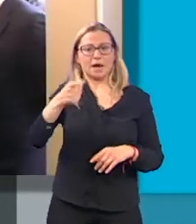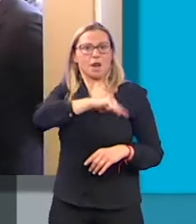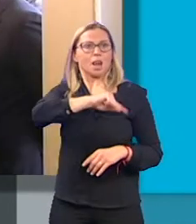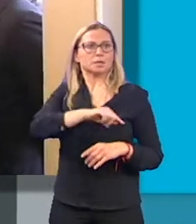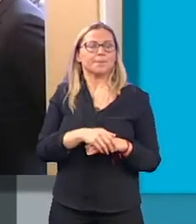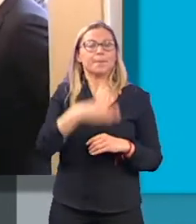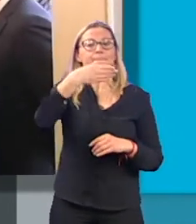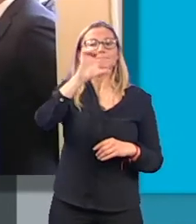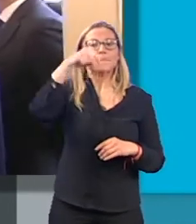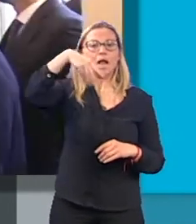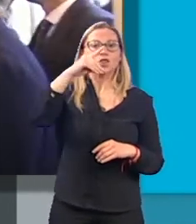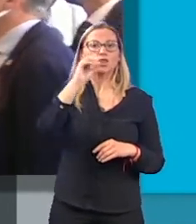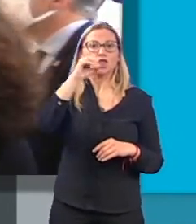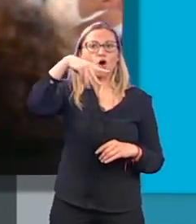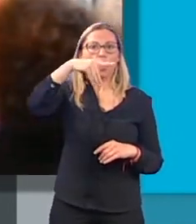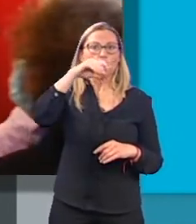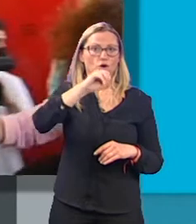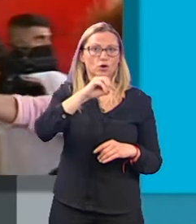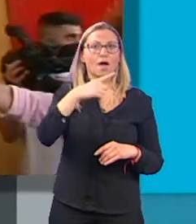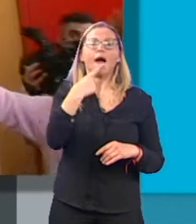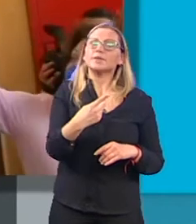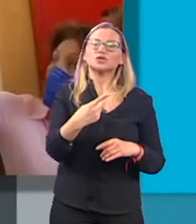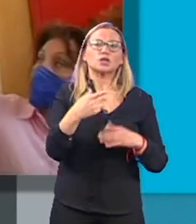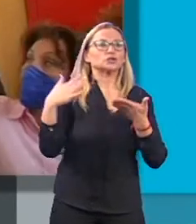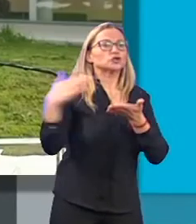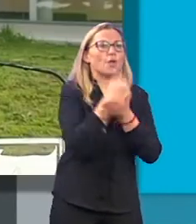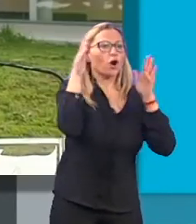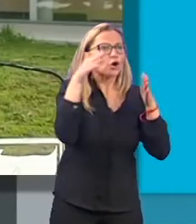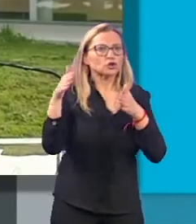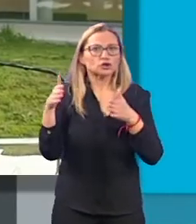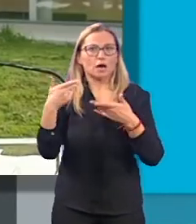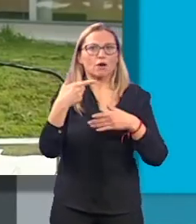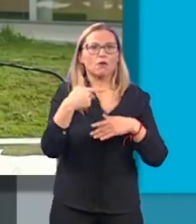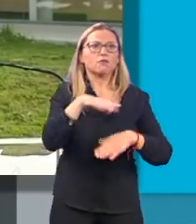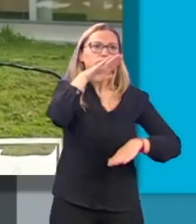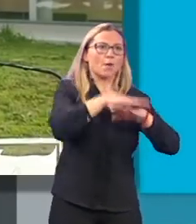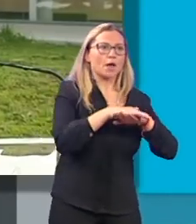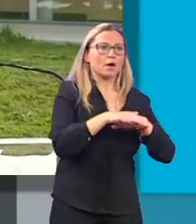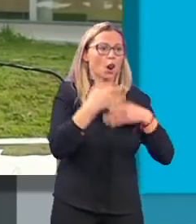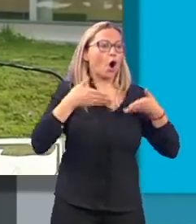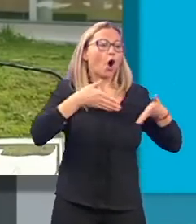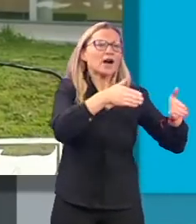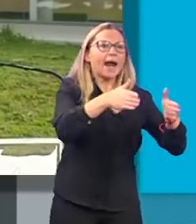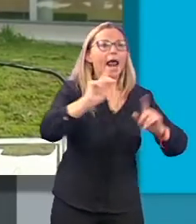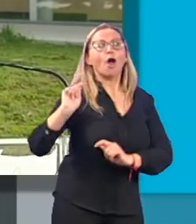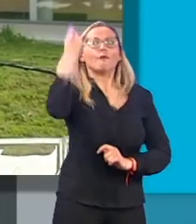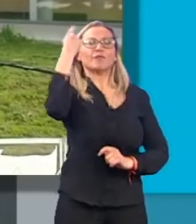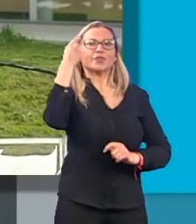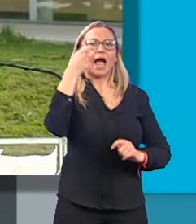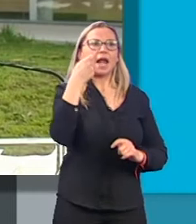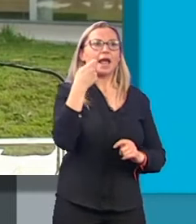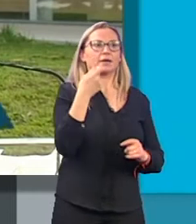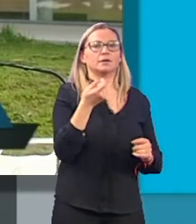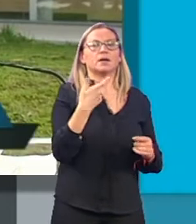Bendodo ha hecho un llamamiento a que se atiendan todas las recomendaciones que se puedan realizar. Que atienda los canales oficiales de emergencias, las